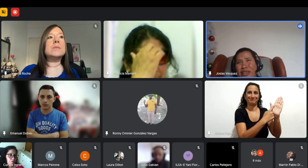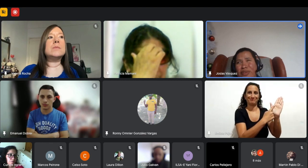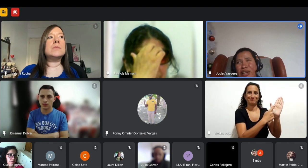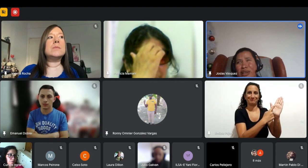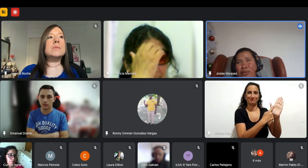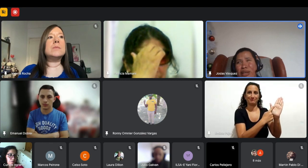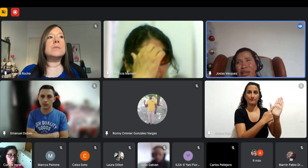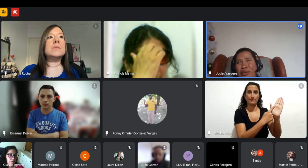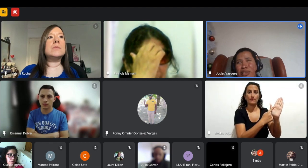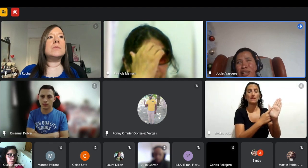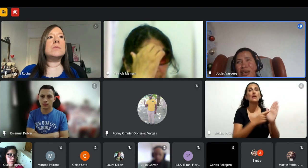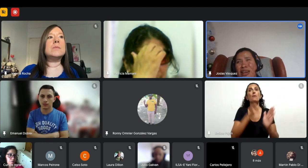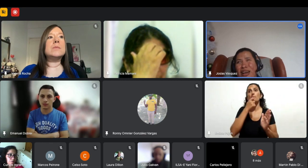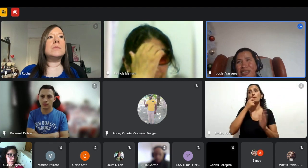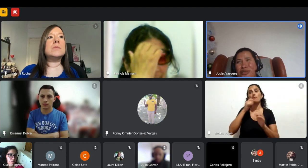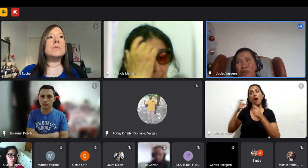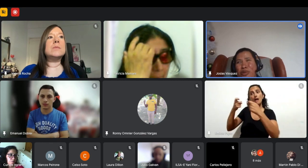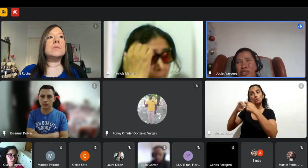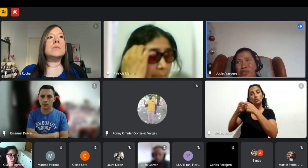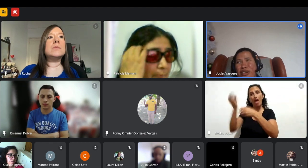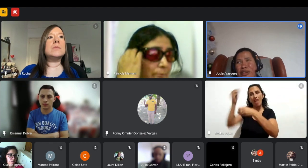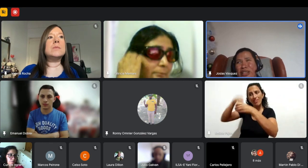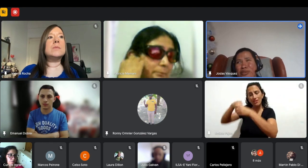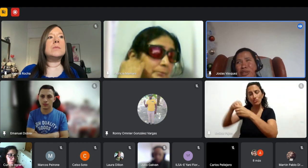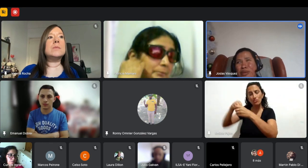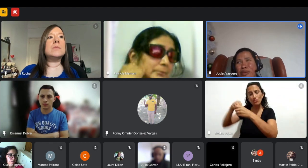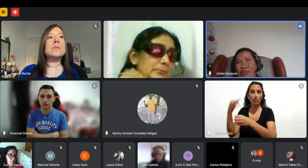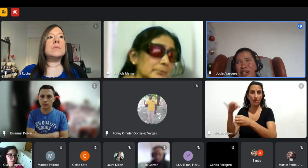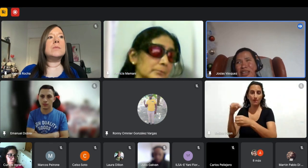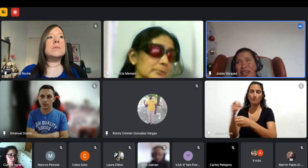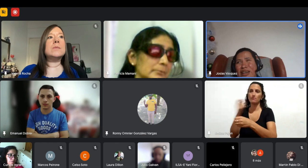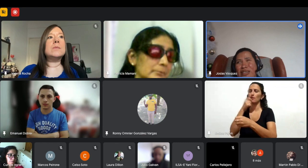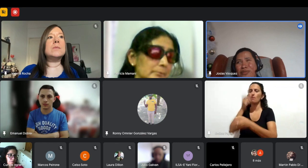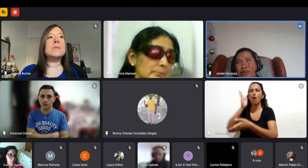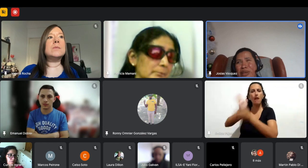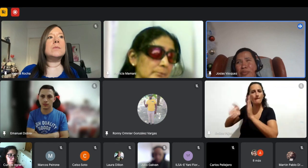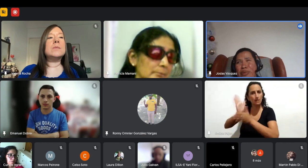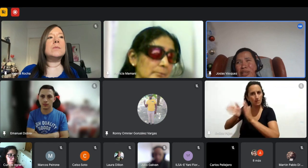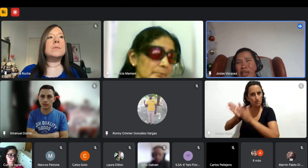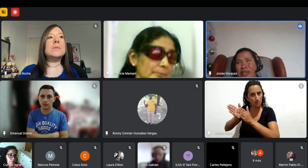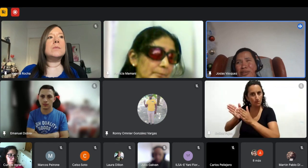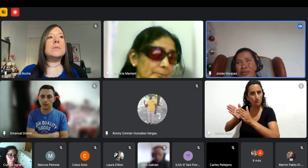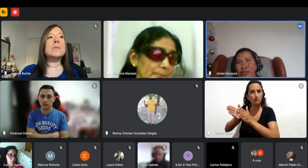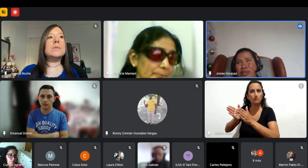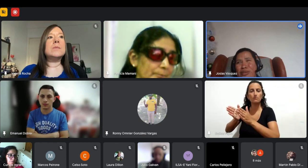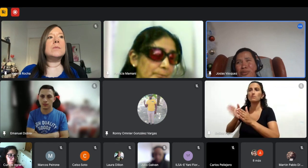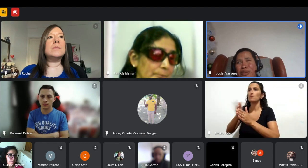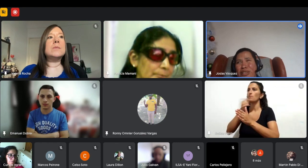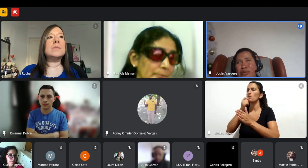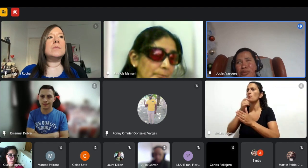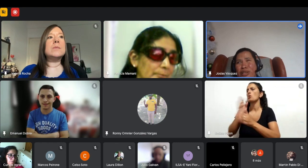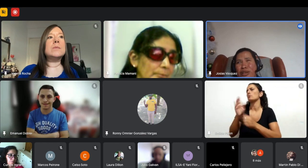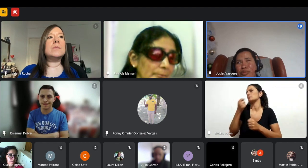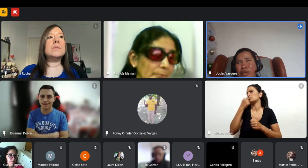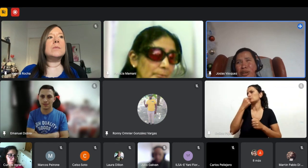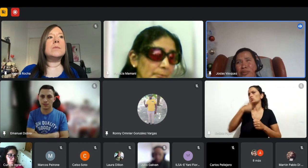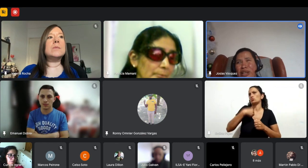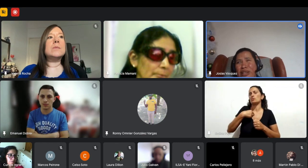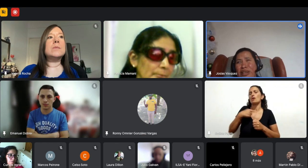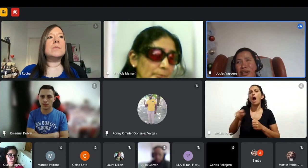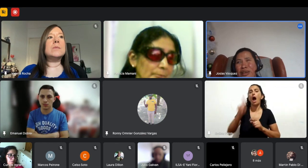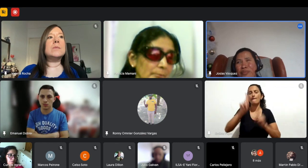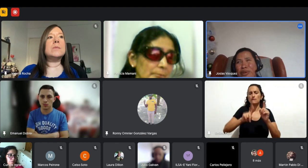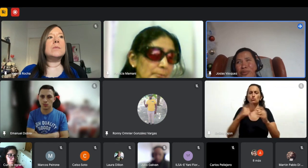obtienes el certificado o sea haces todo el proceso de rehabilitación te pueden ver que llegas de forma independiente con tu bastón que sabes usar la